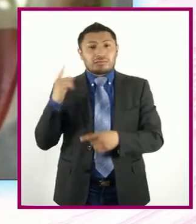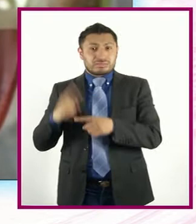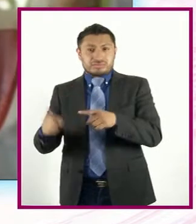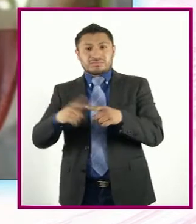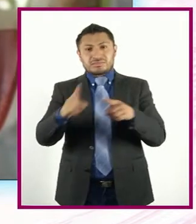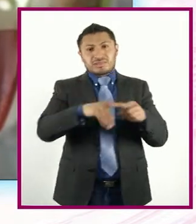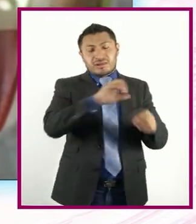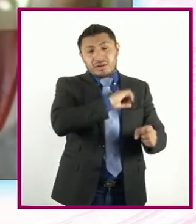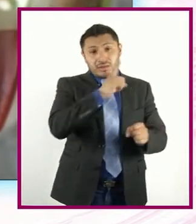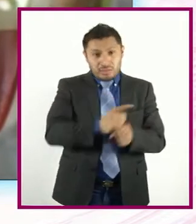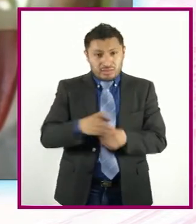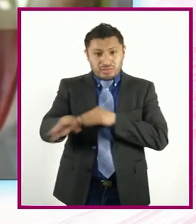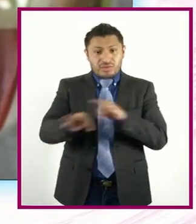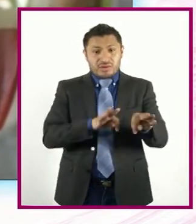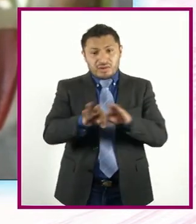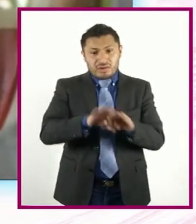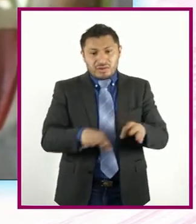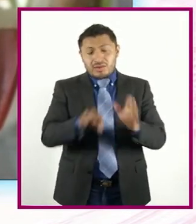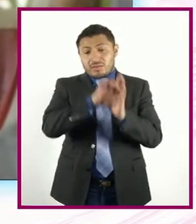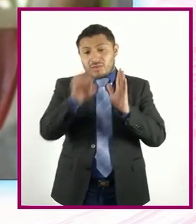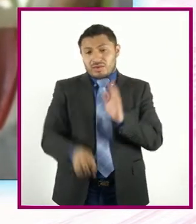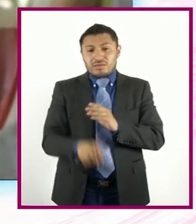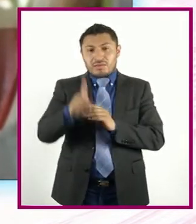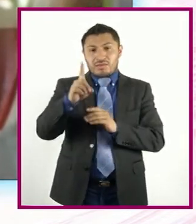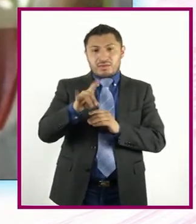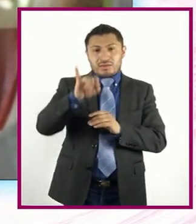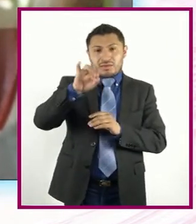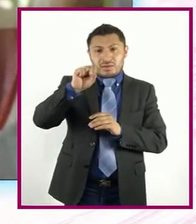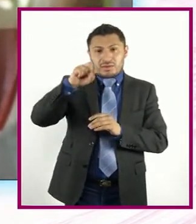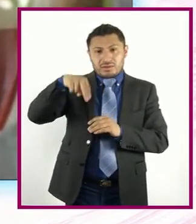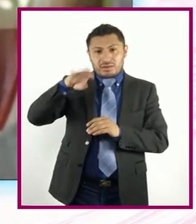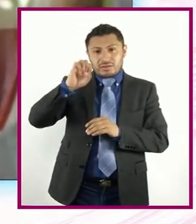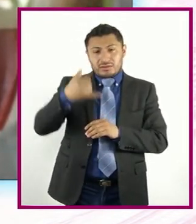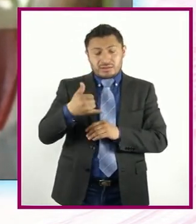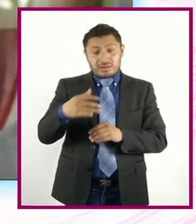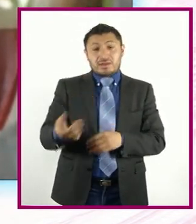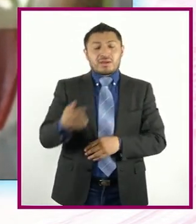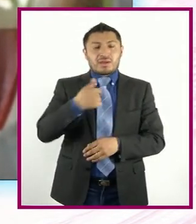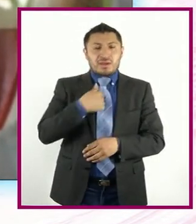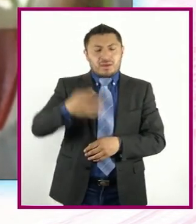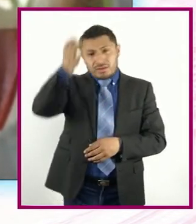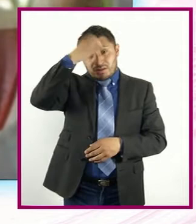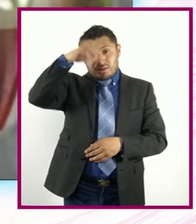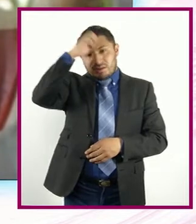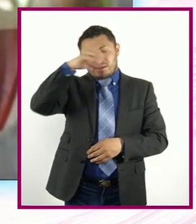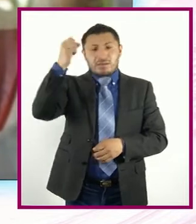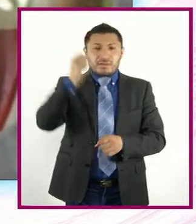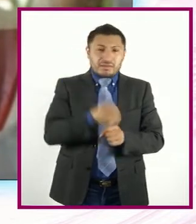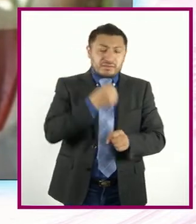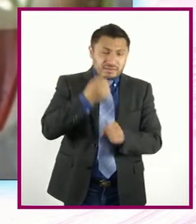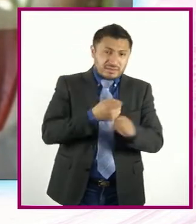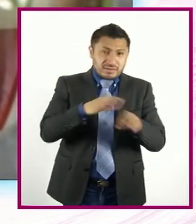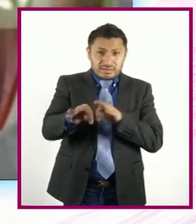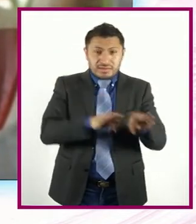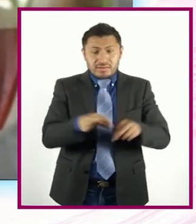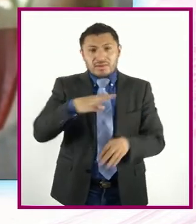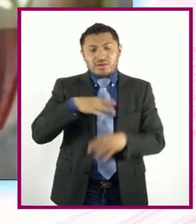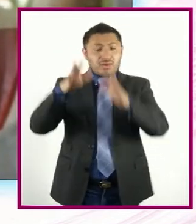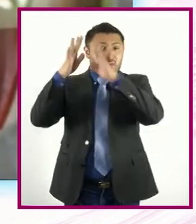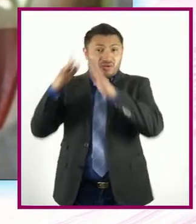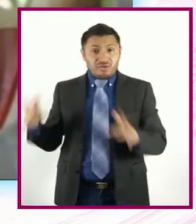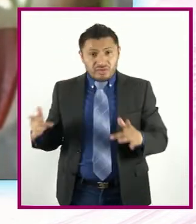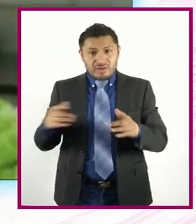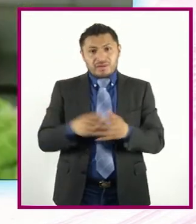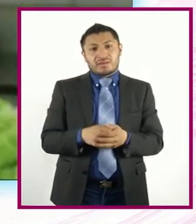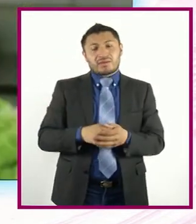oportunidades De trabajar Como por ejemplo En Disney Y dentro de mi experiencia De prácticas Pues bueno Estuve en Francia Est